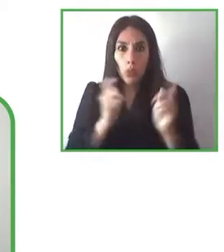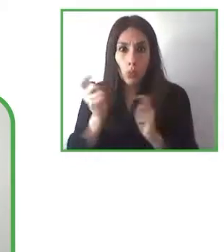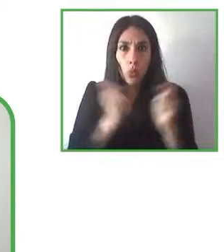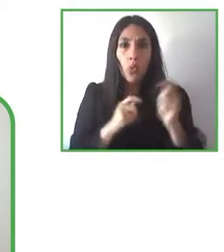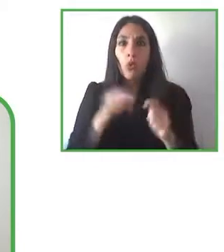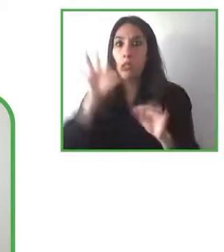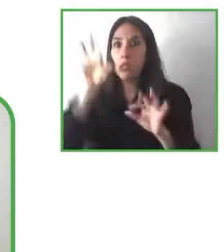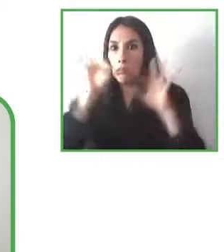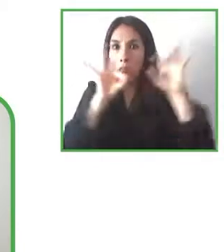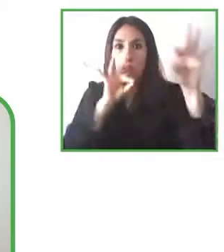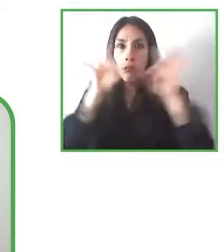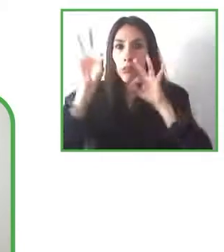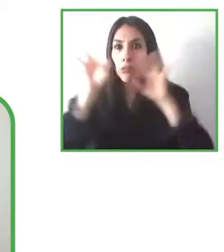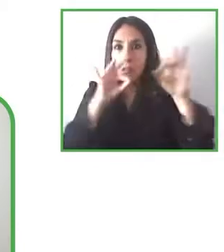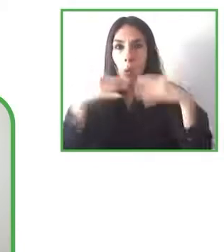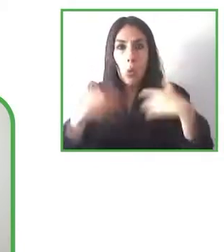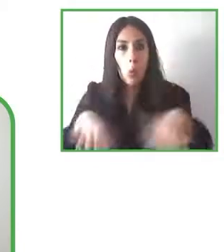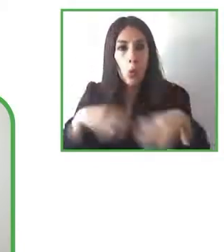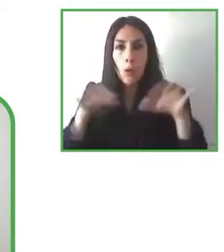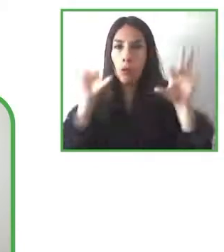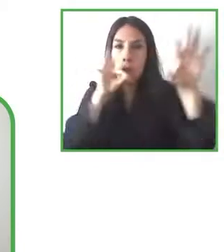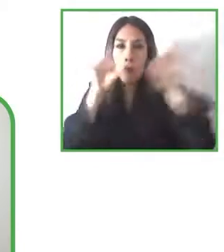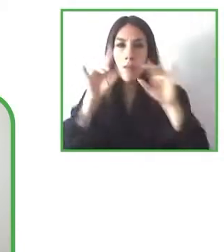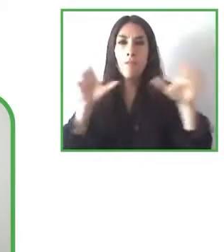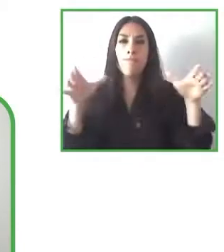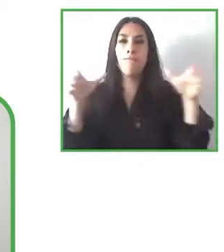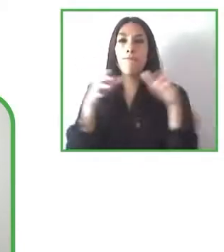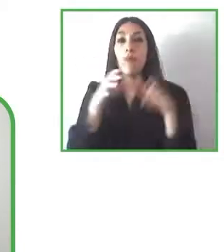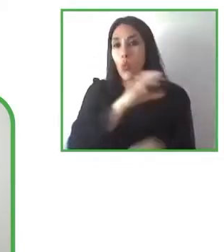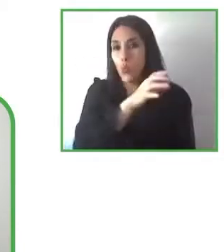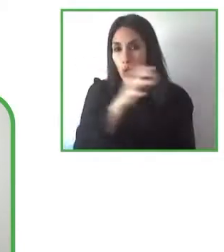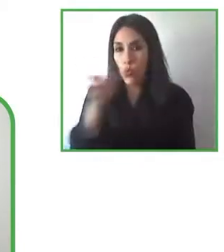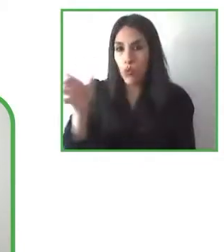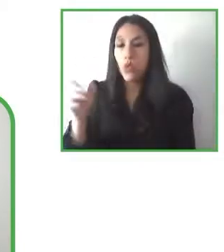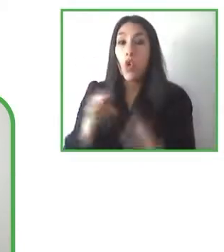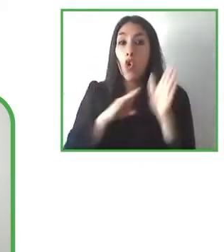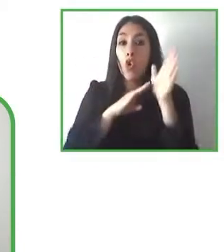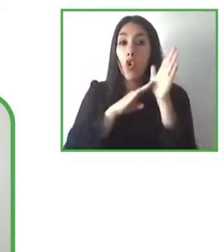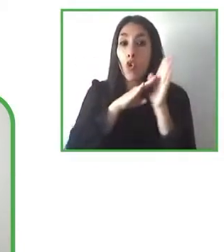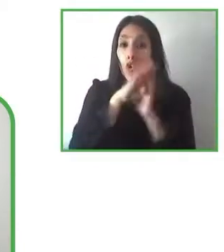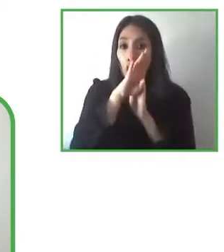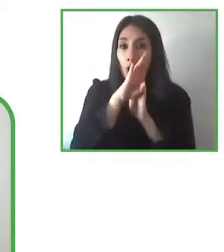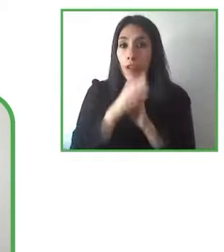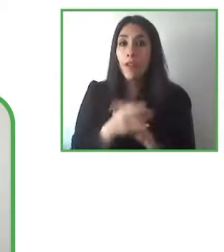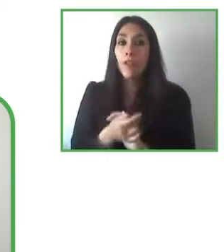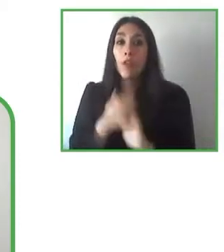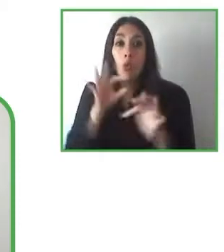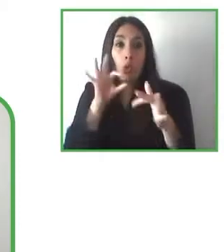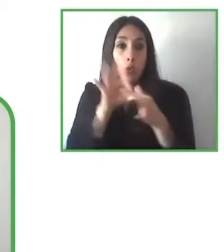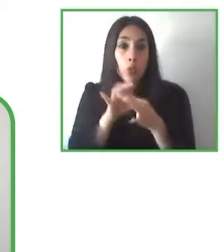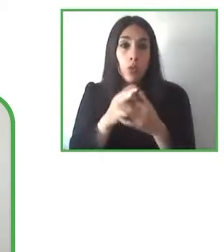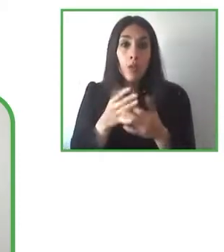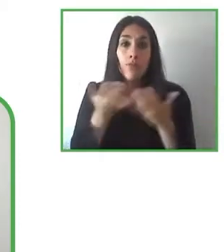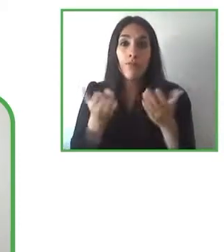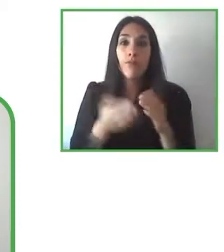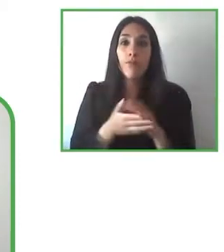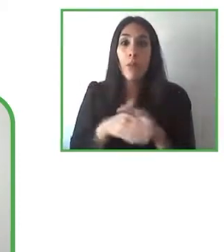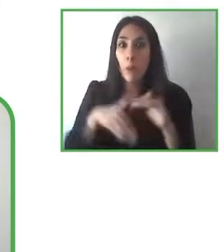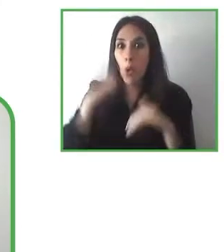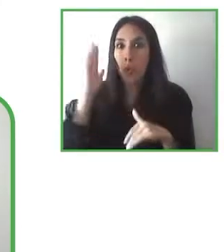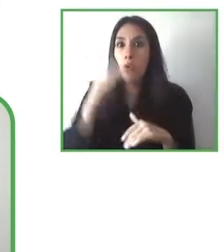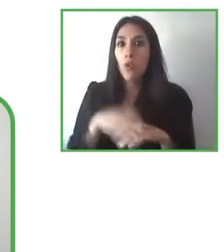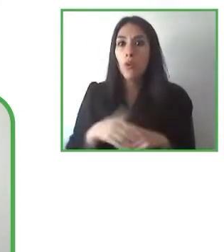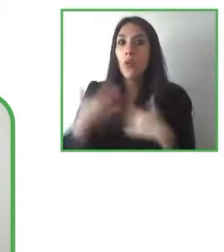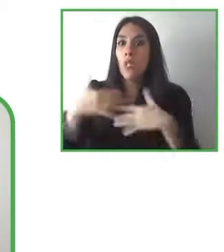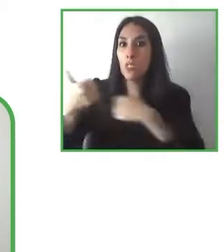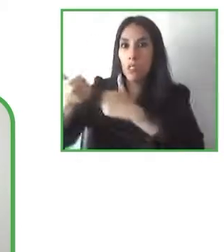en desarrollo para ver cómo podemos integrarnos allá lo que es algo más desafiante eso es algo que espero que con el tiempo que